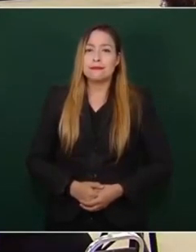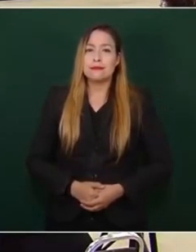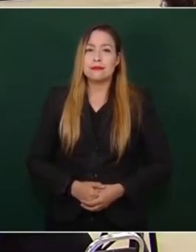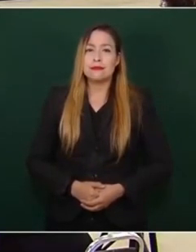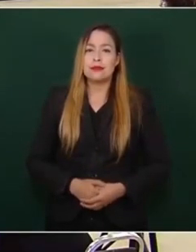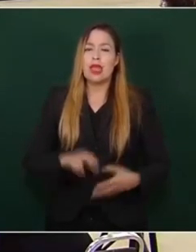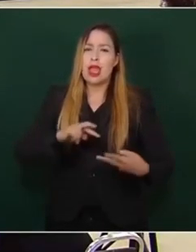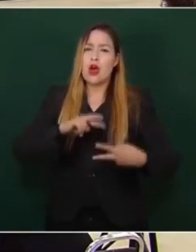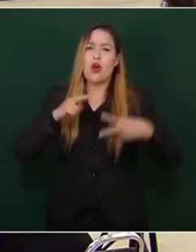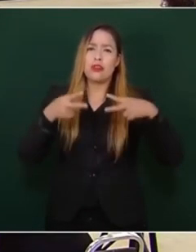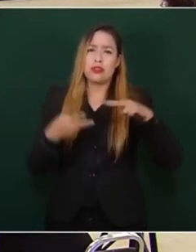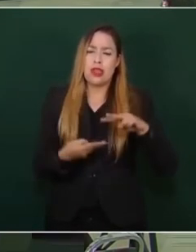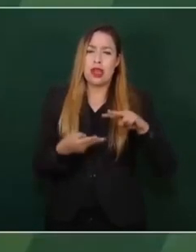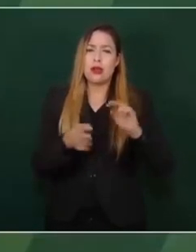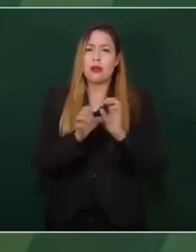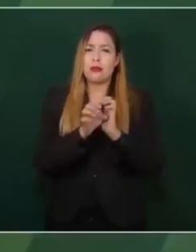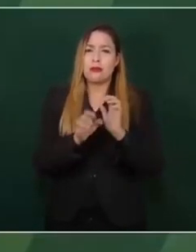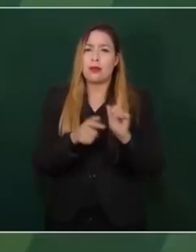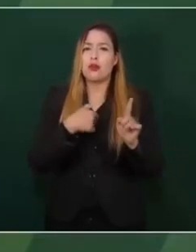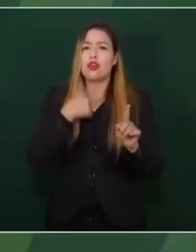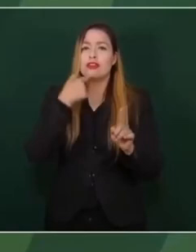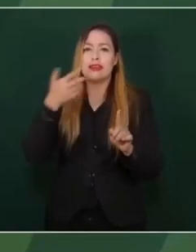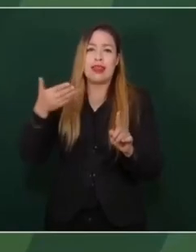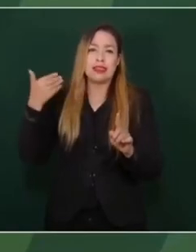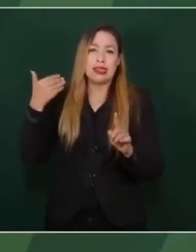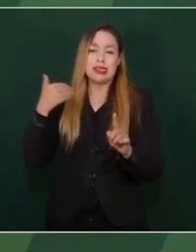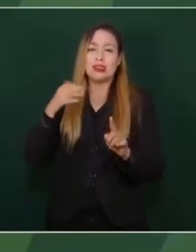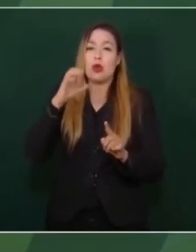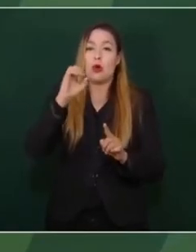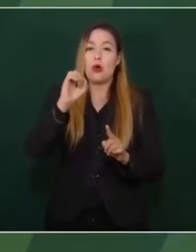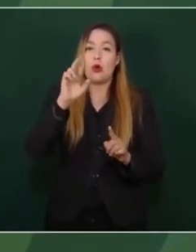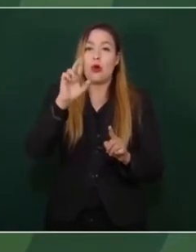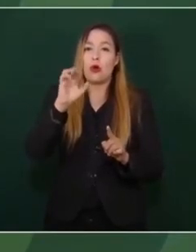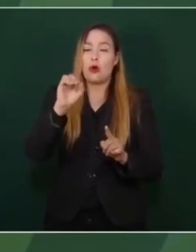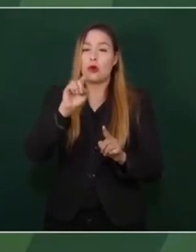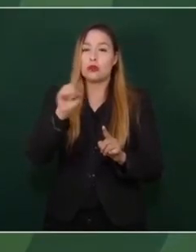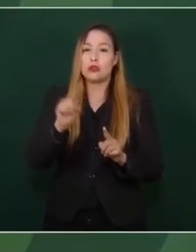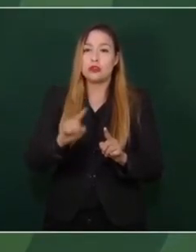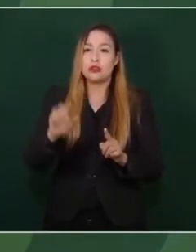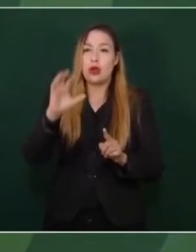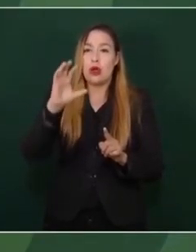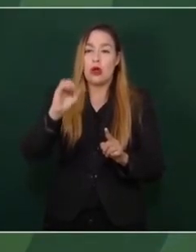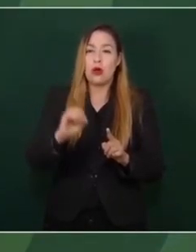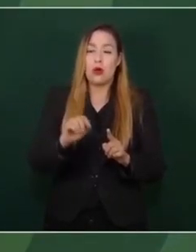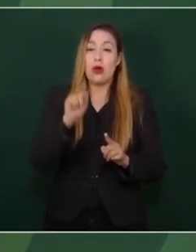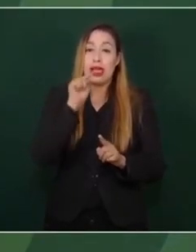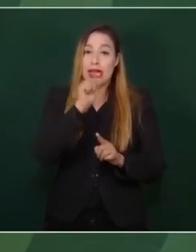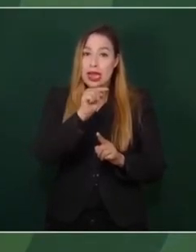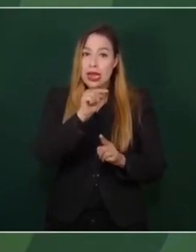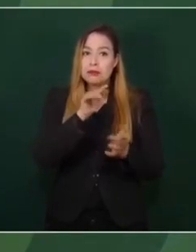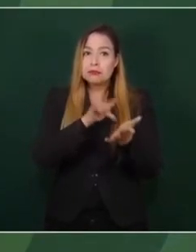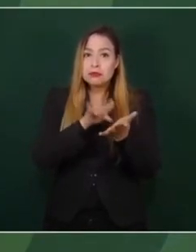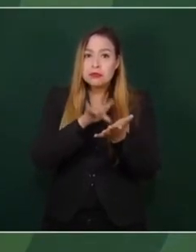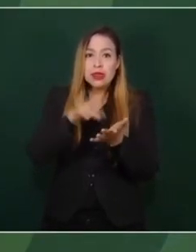Orozco era porfirista y